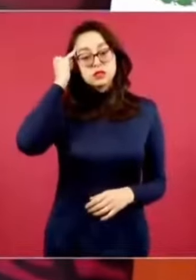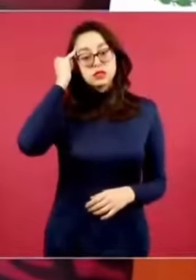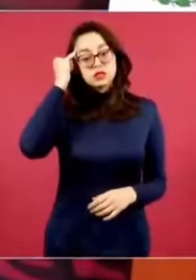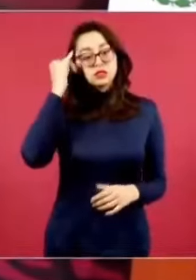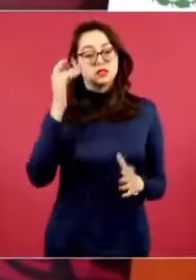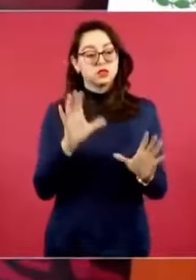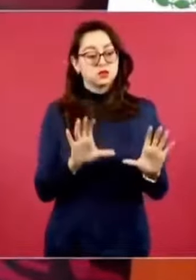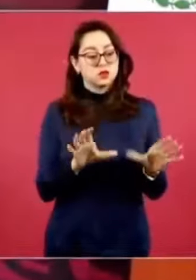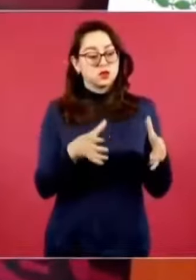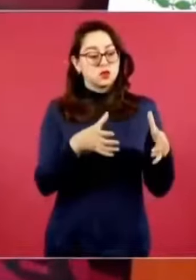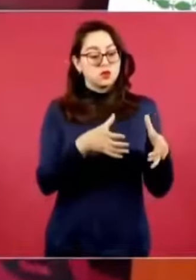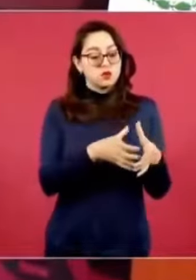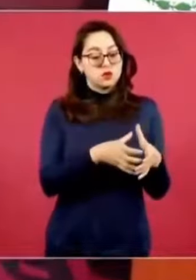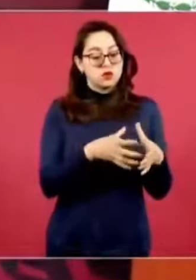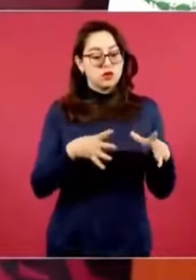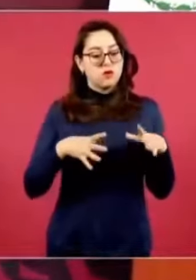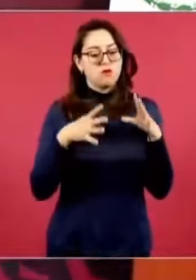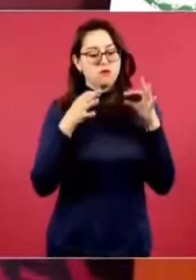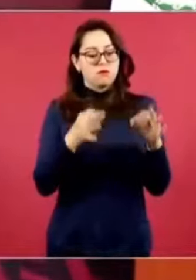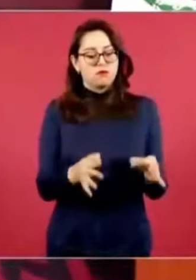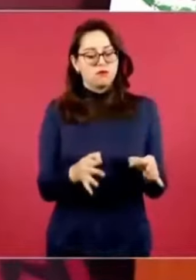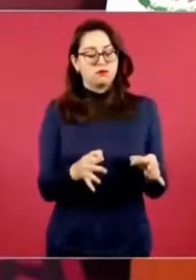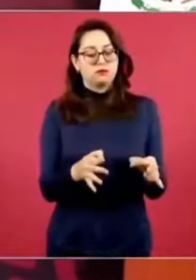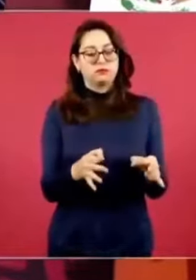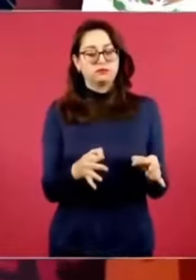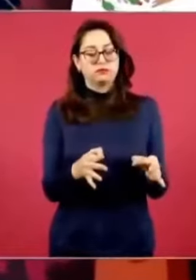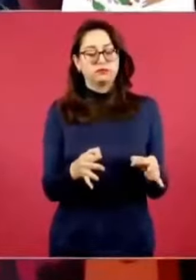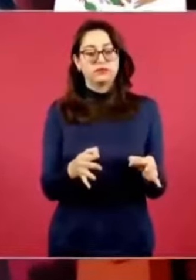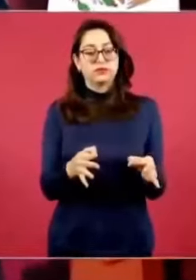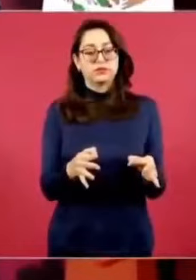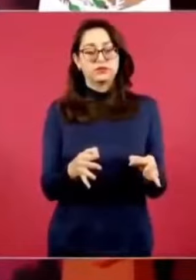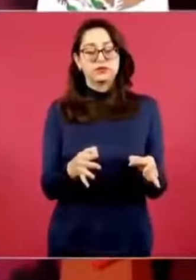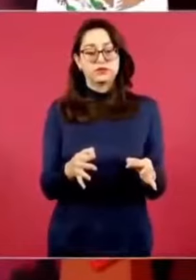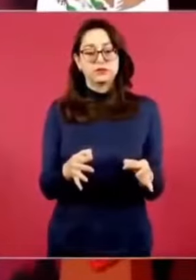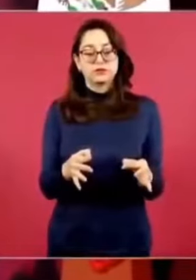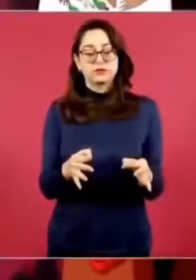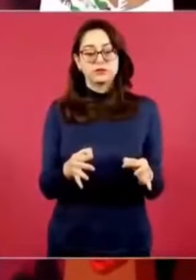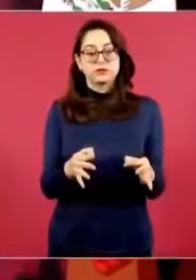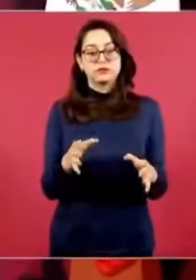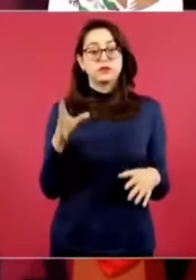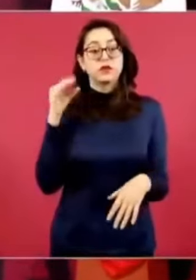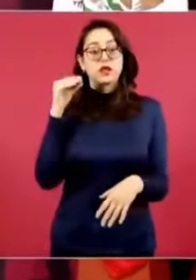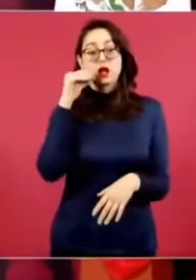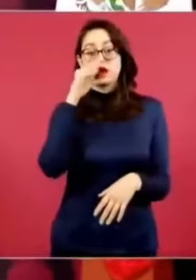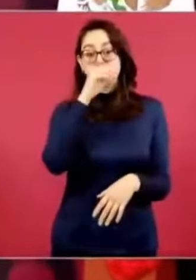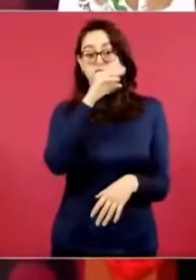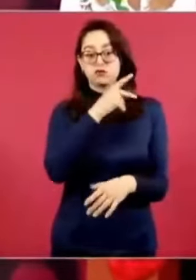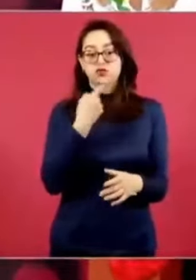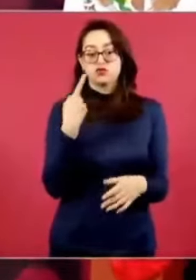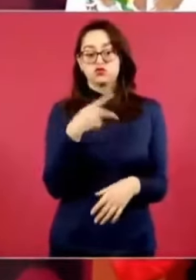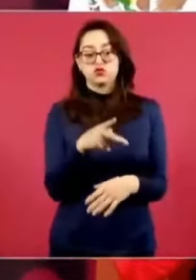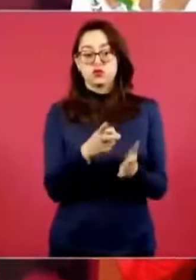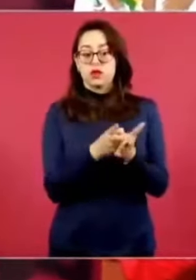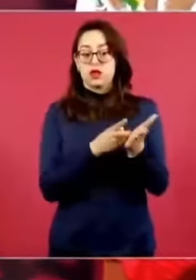de comunidades indígenas como de comunidades afromexicanas.